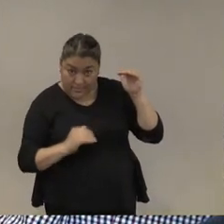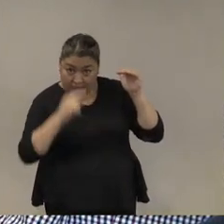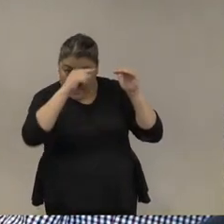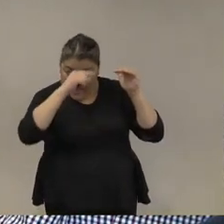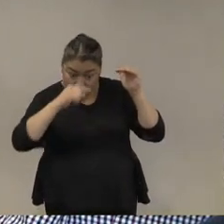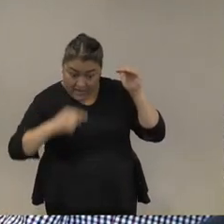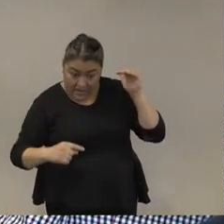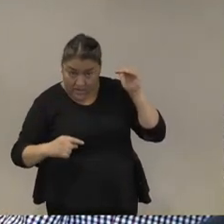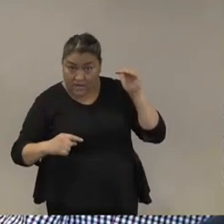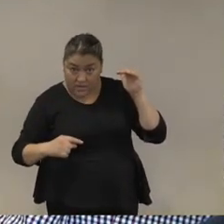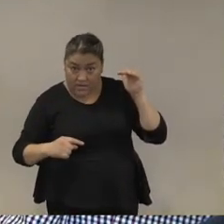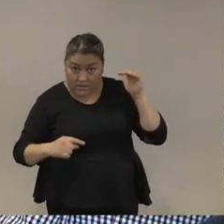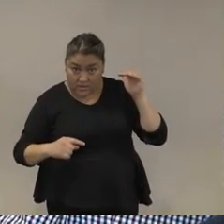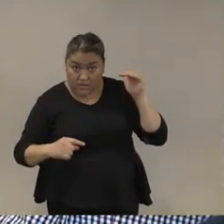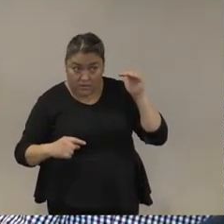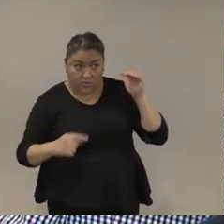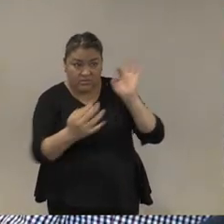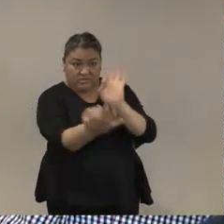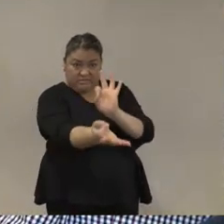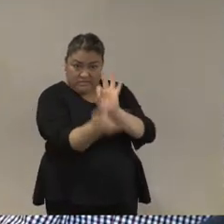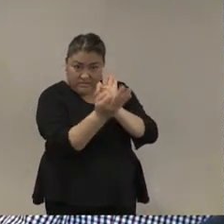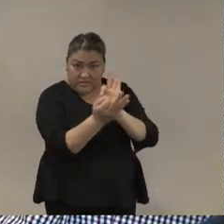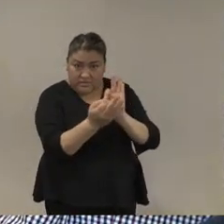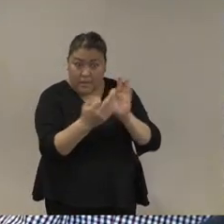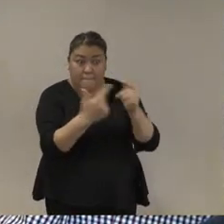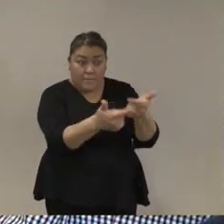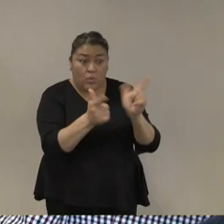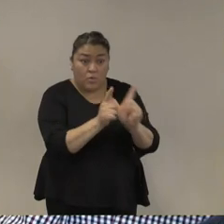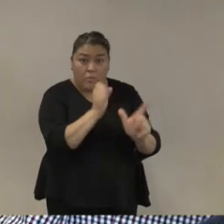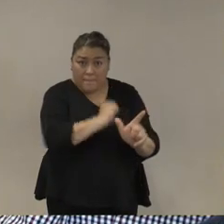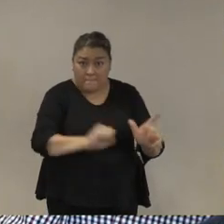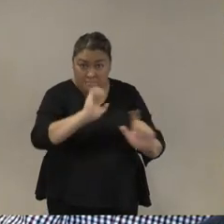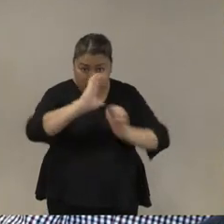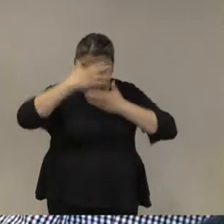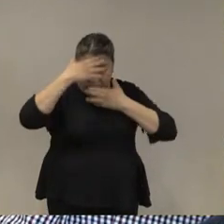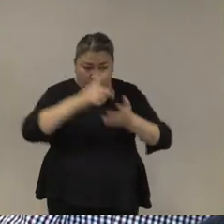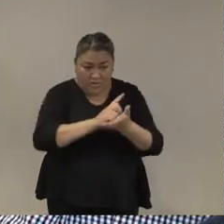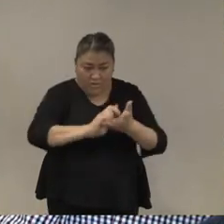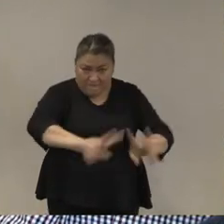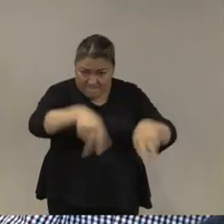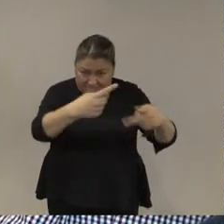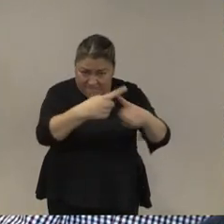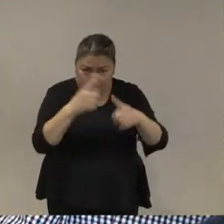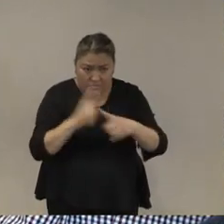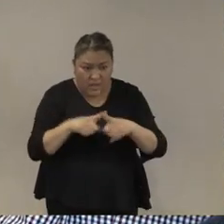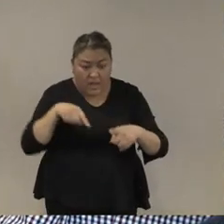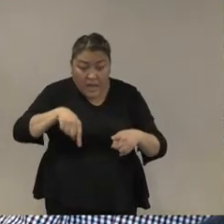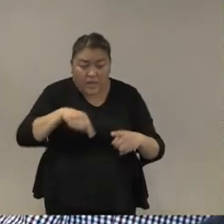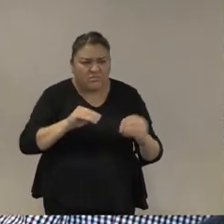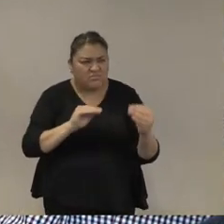que están en el enfrentamiento con el crimen organizado con el narcotráfico